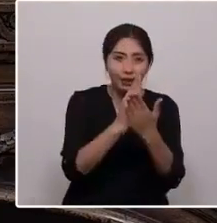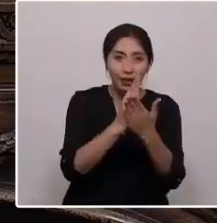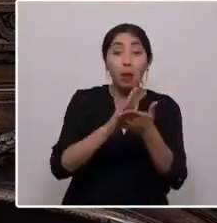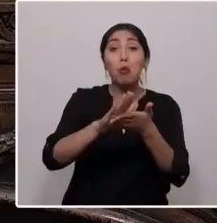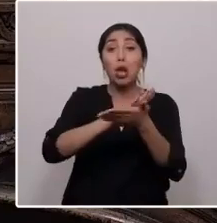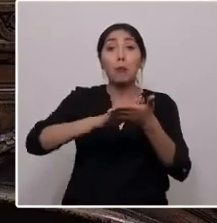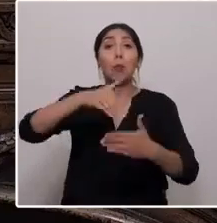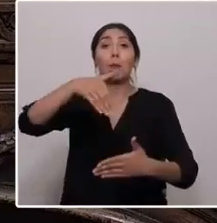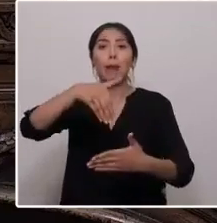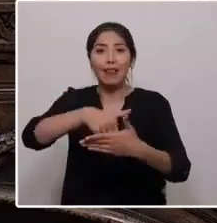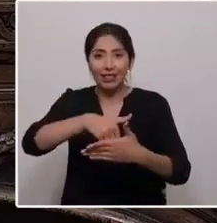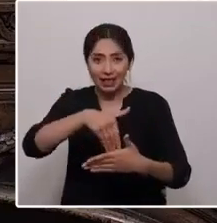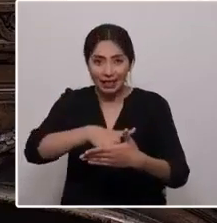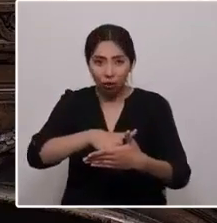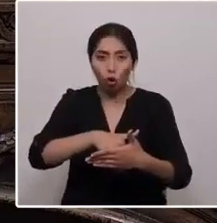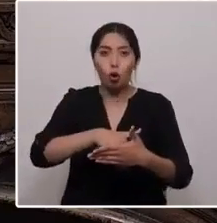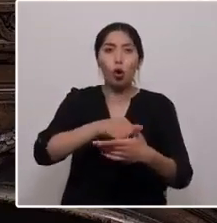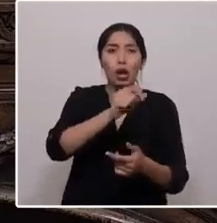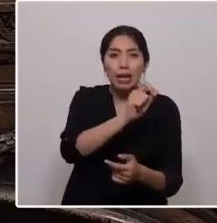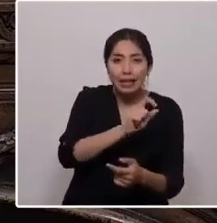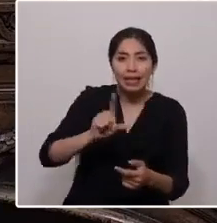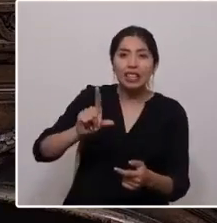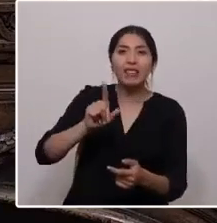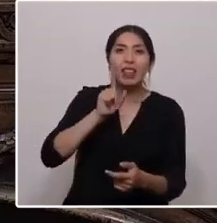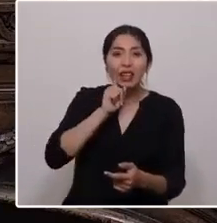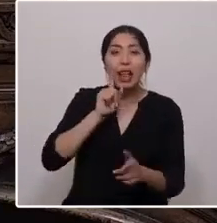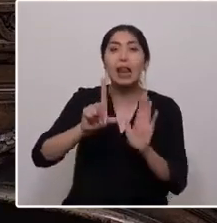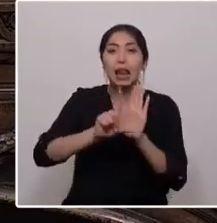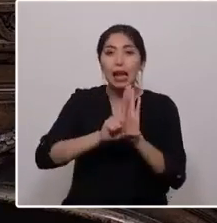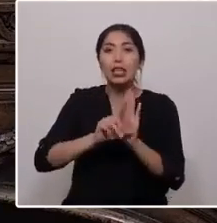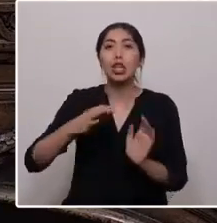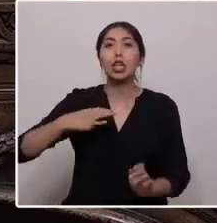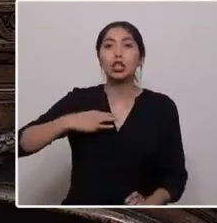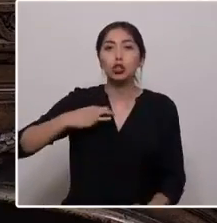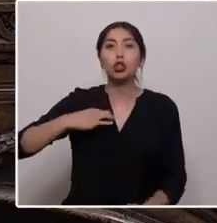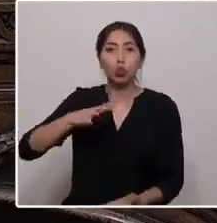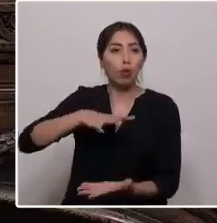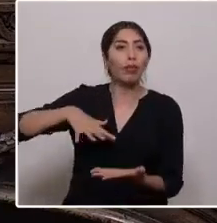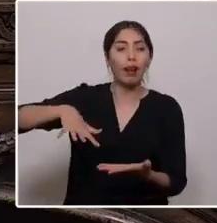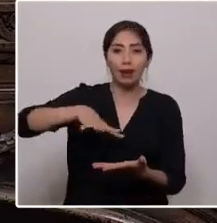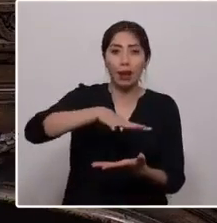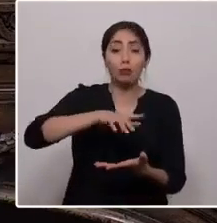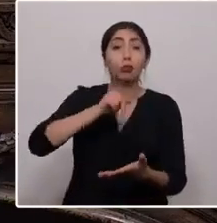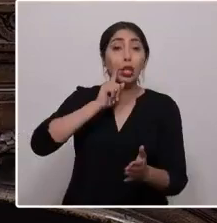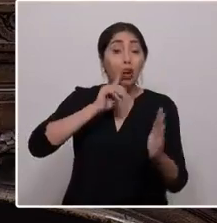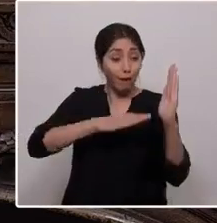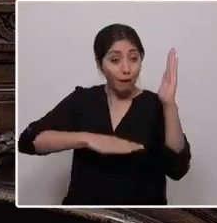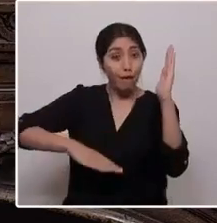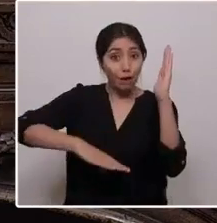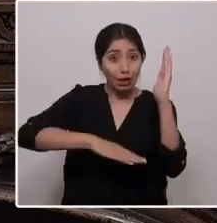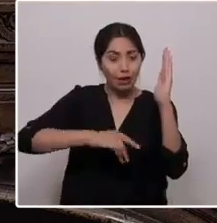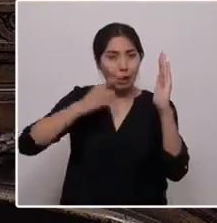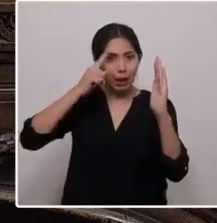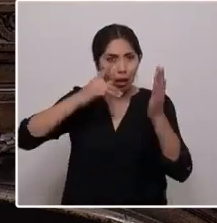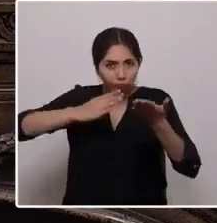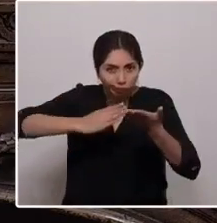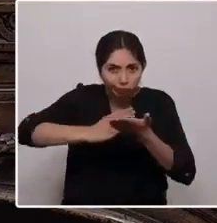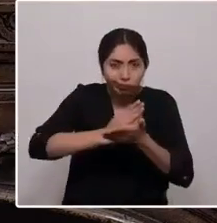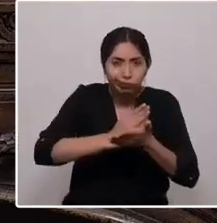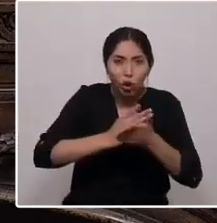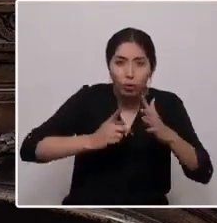e iniciativas de ley ciudadana. Que sentemos las bases para inaugurar un Estado